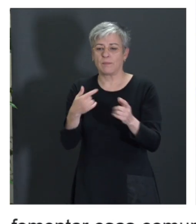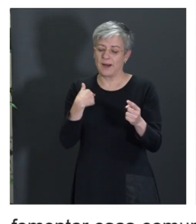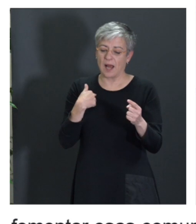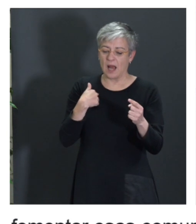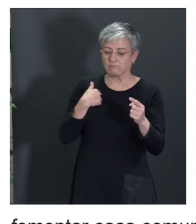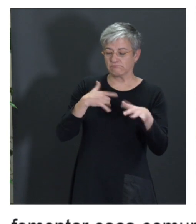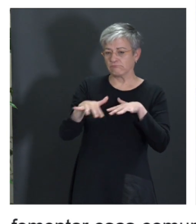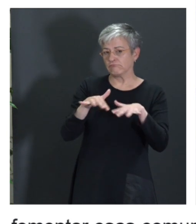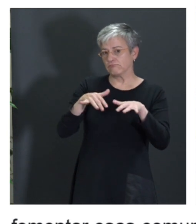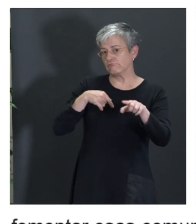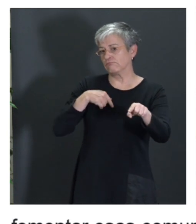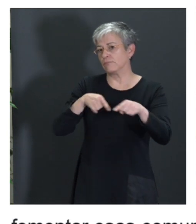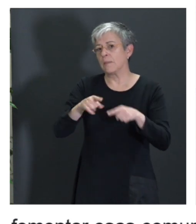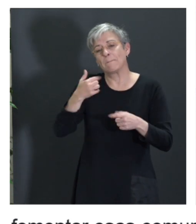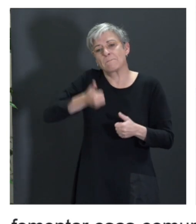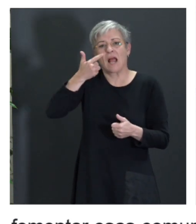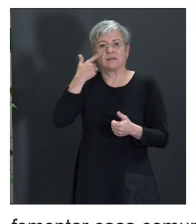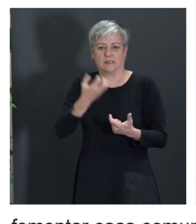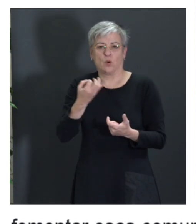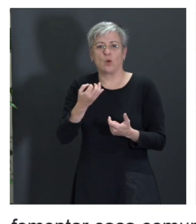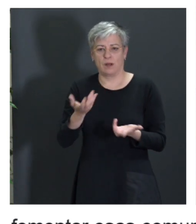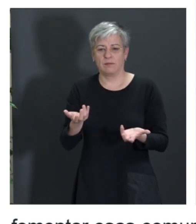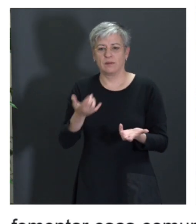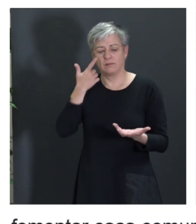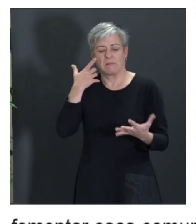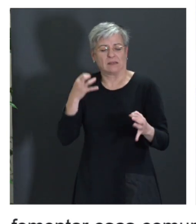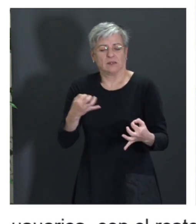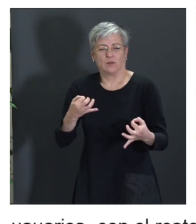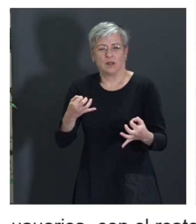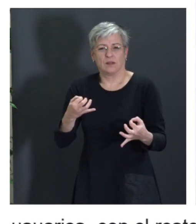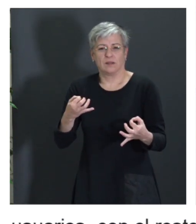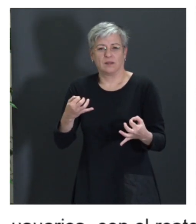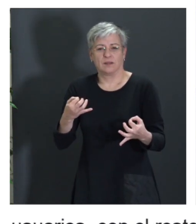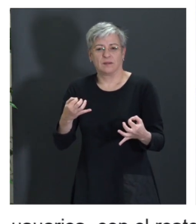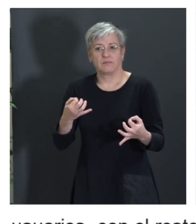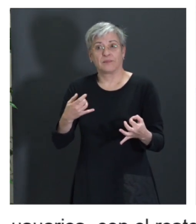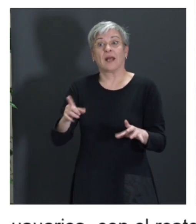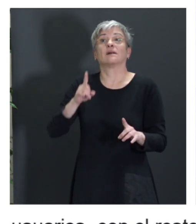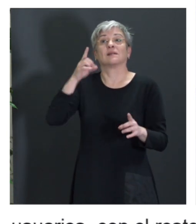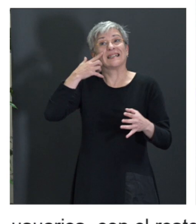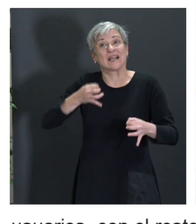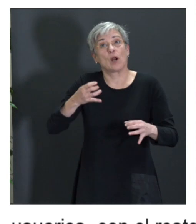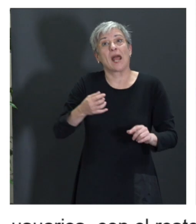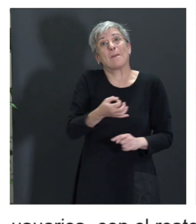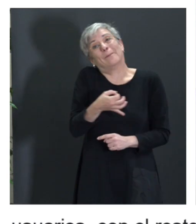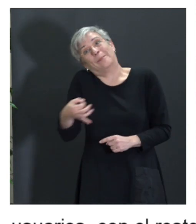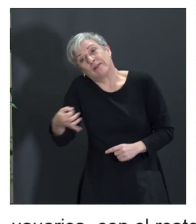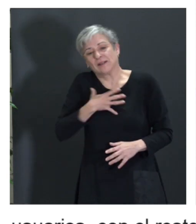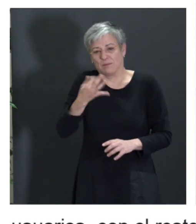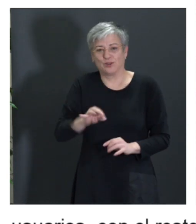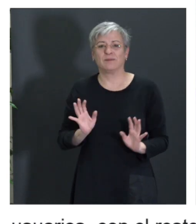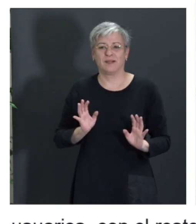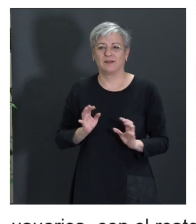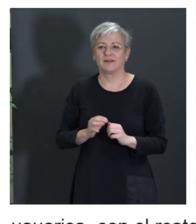lo más segura y perfecta posible, vamos a decirlo así. Entonces,